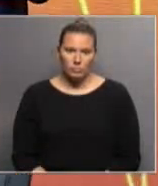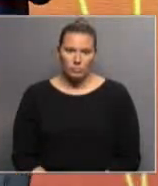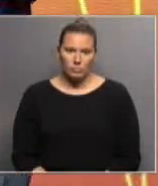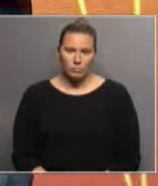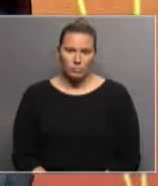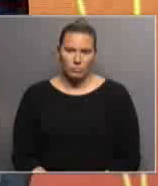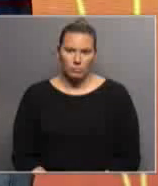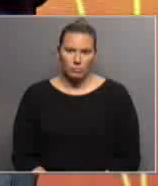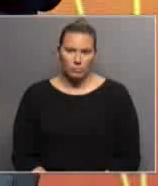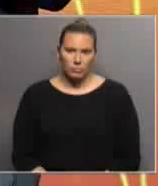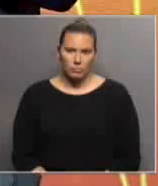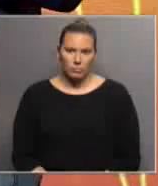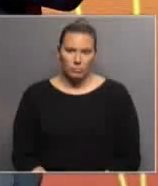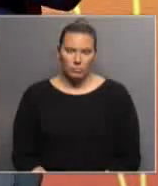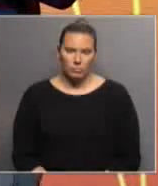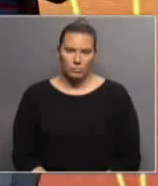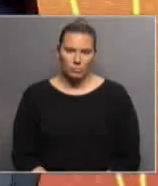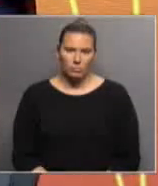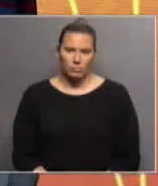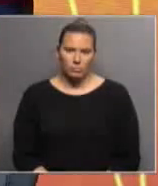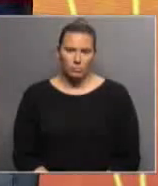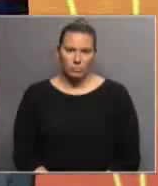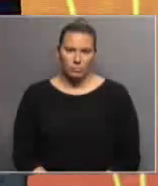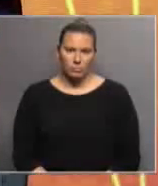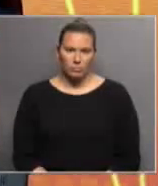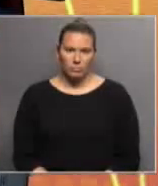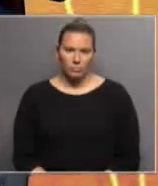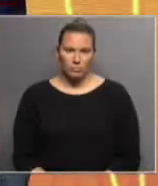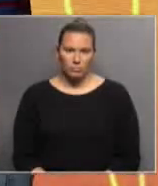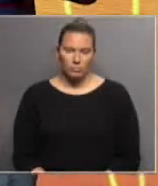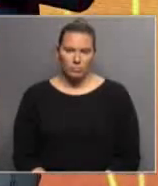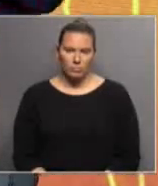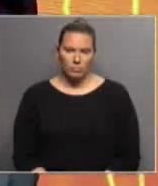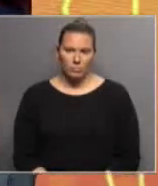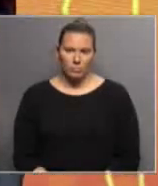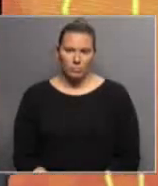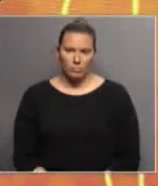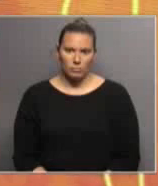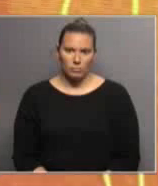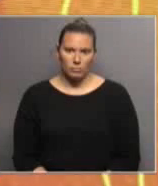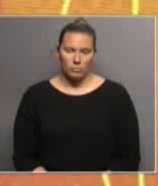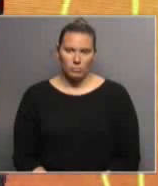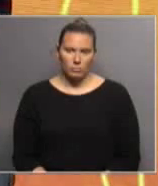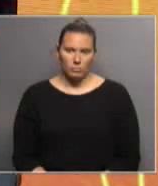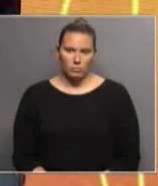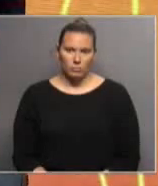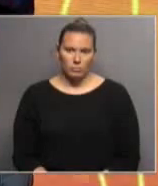comunicación. Es de a poco que uno se está adaptando a través,